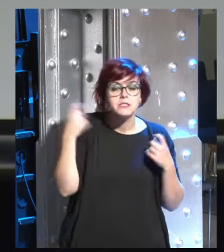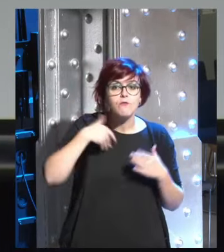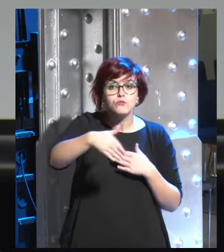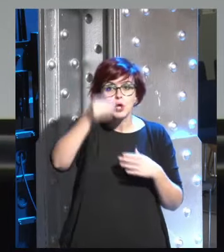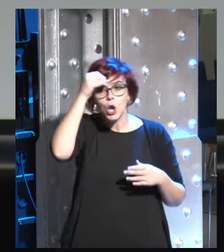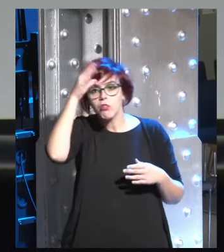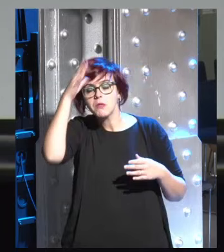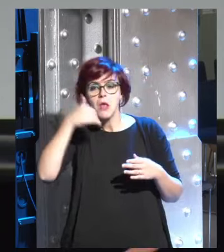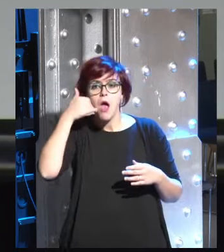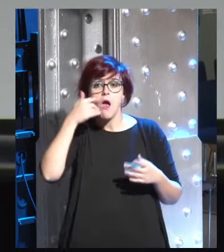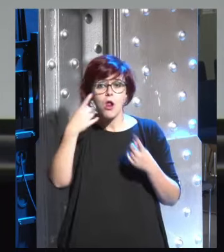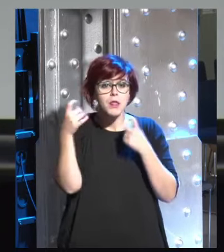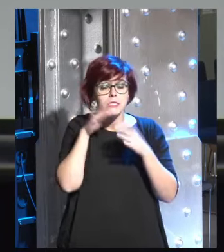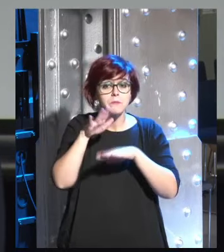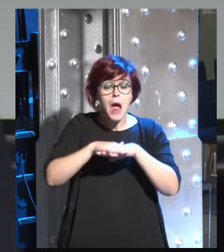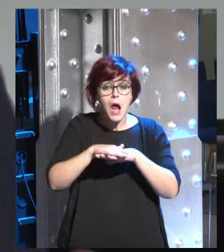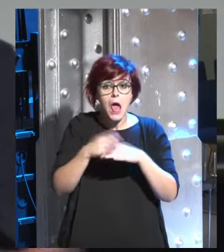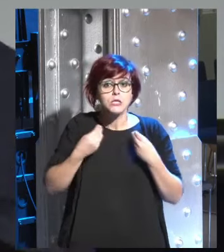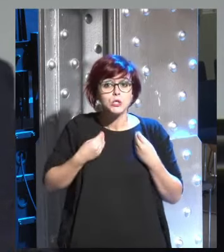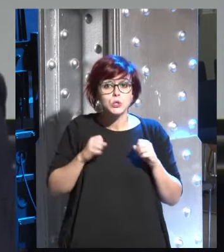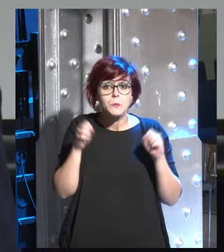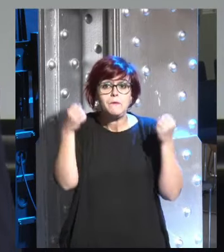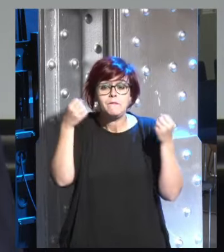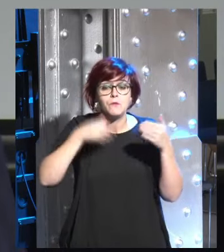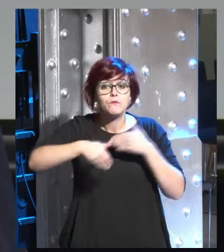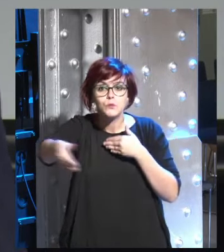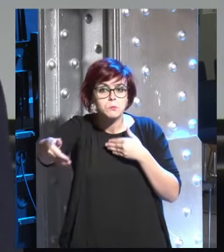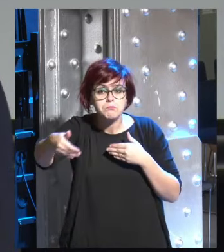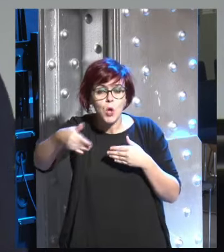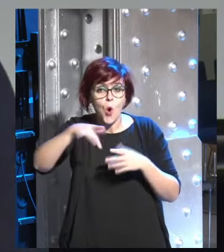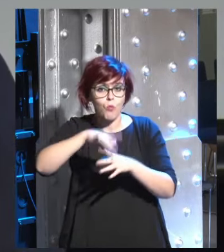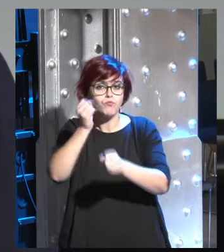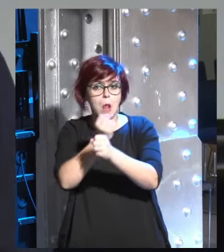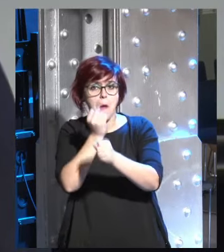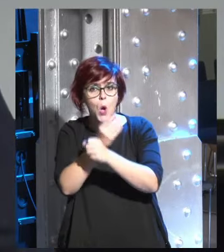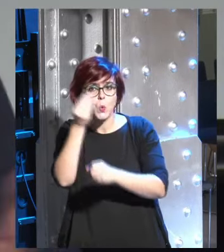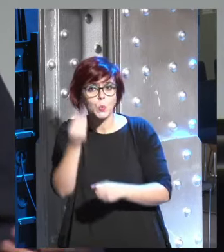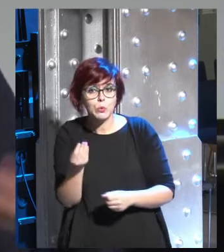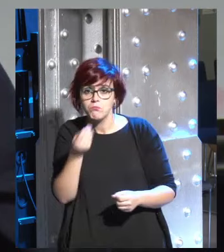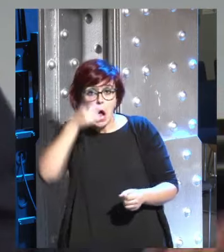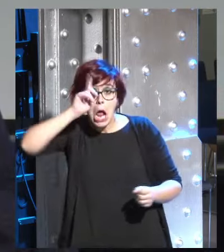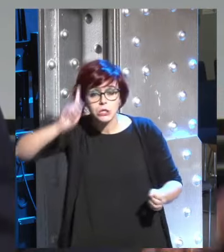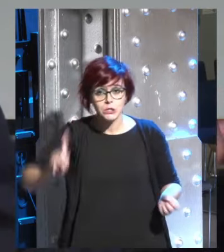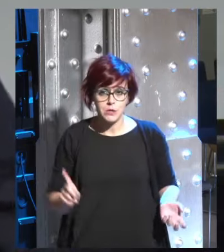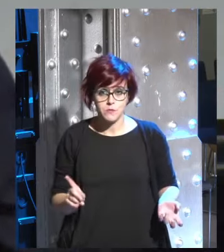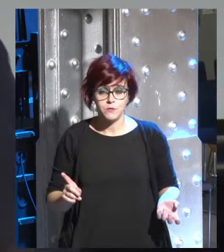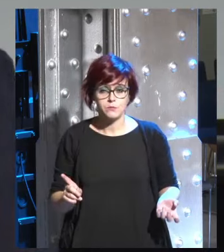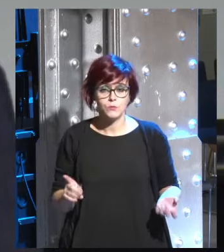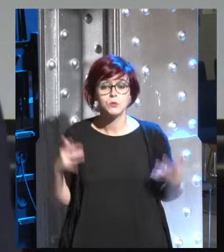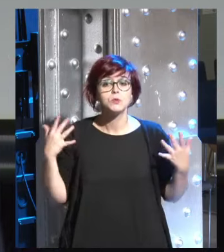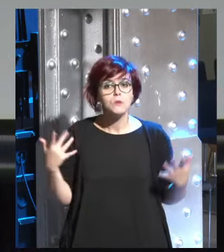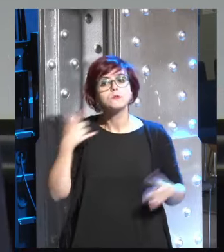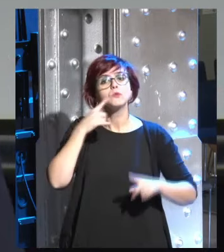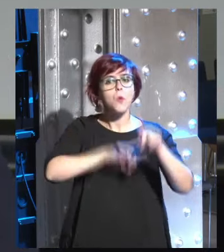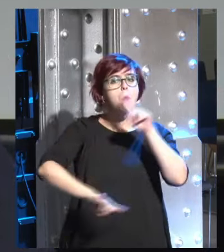o de conocimientos necesitaremos para poder sobrevivir y tener un buen empleo dentro de 30 o 40 años y